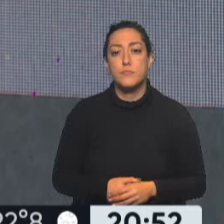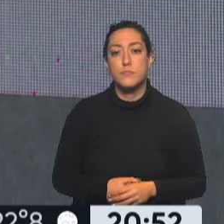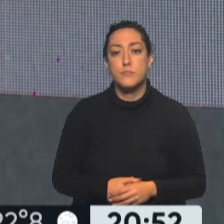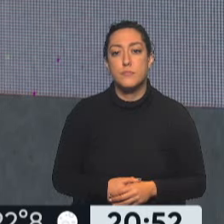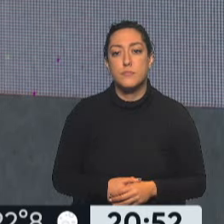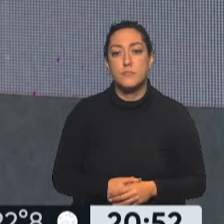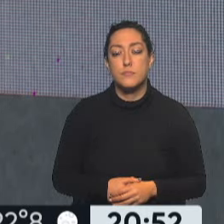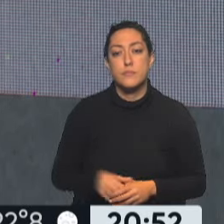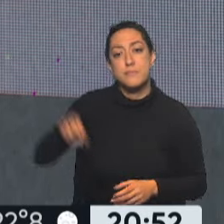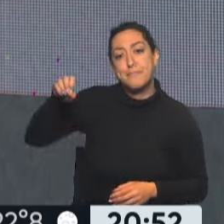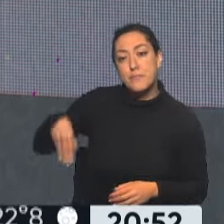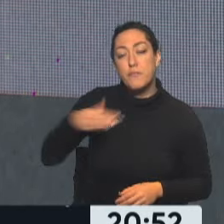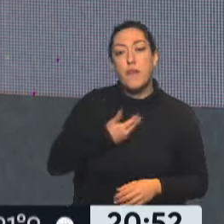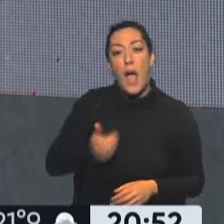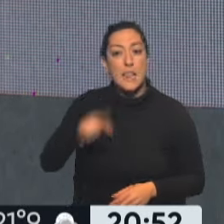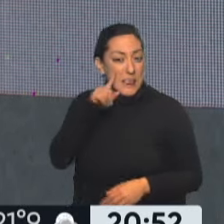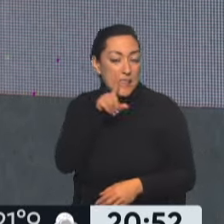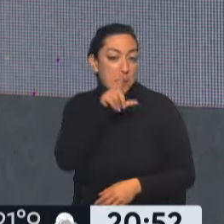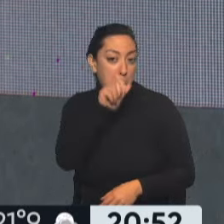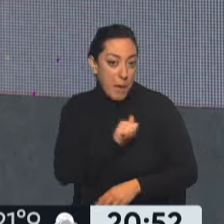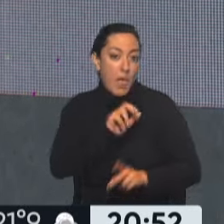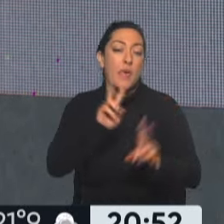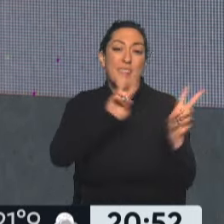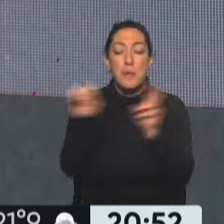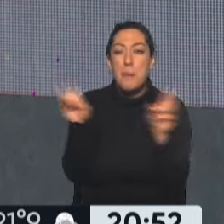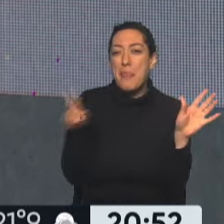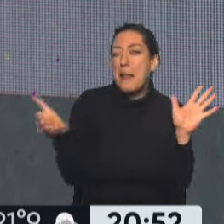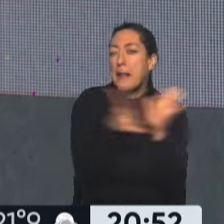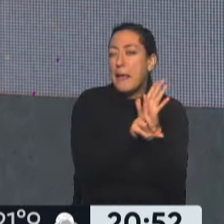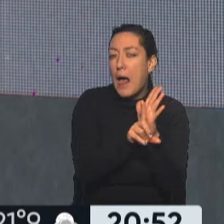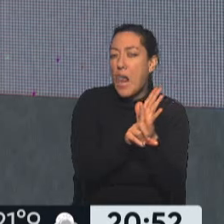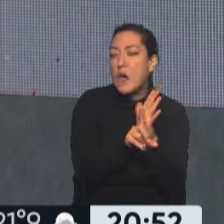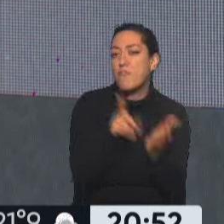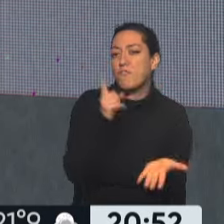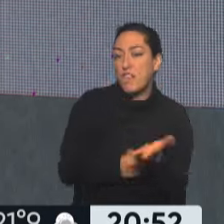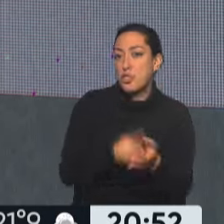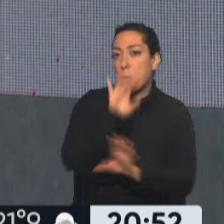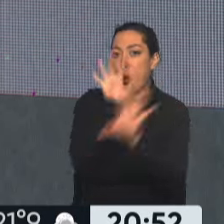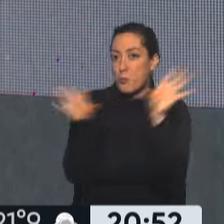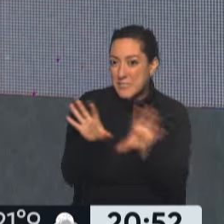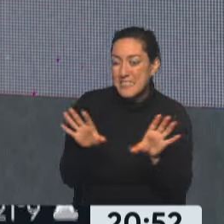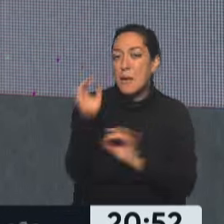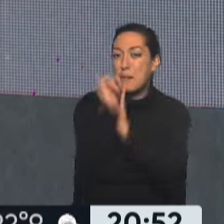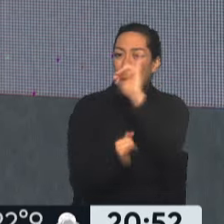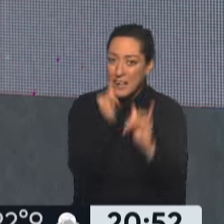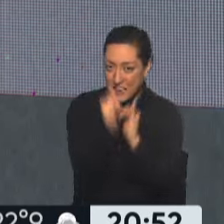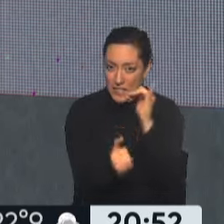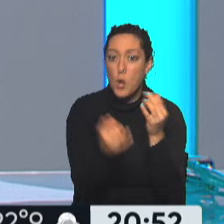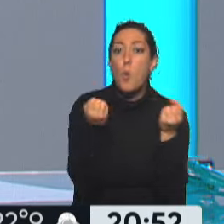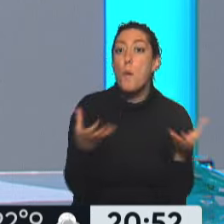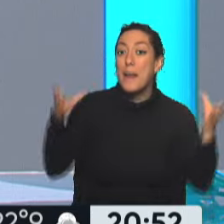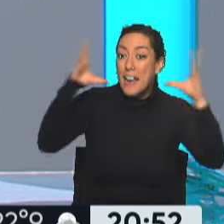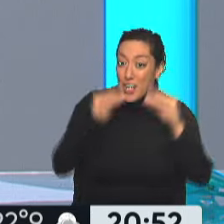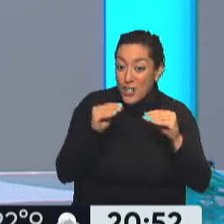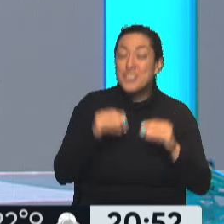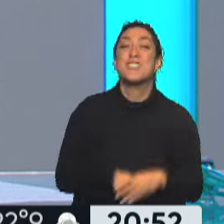Nos acompaña Fátima Silva para hablar de algunas cuestiones legales, de algunos fallos que se dan en algunas provincias de nuestro país. Fátima, muy buenas noches. tal?